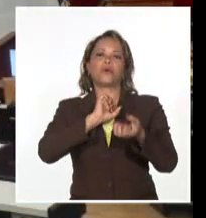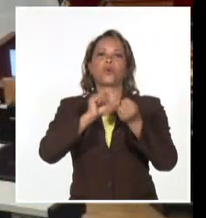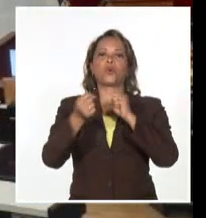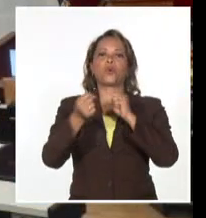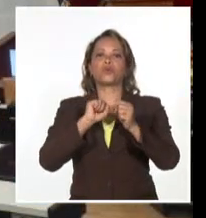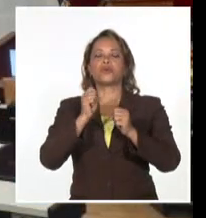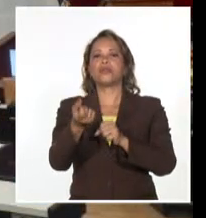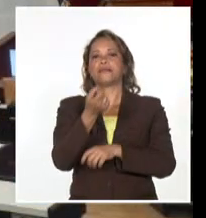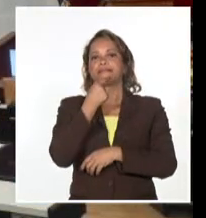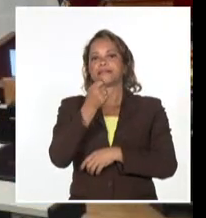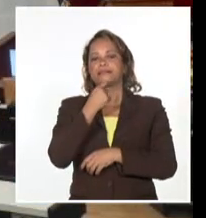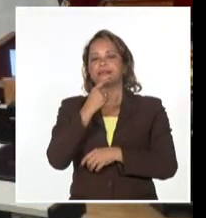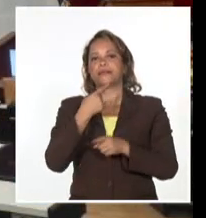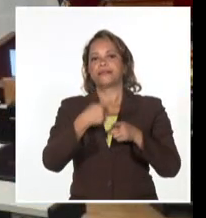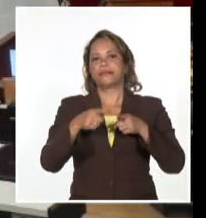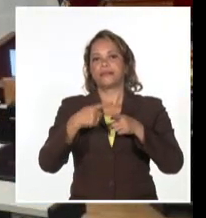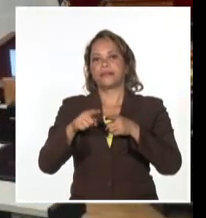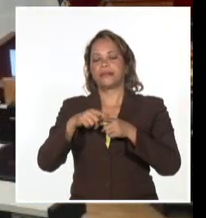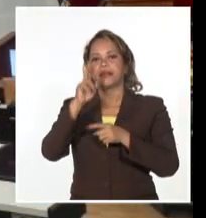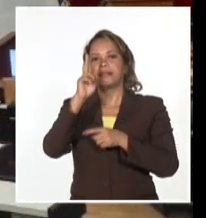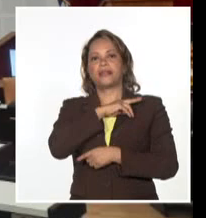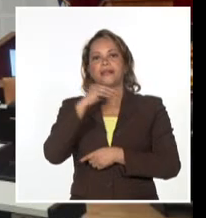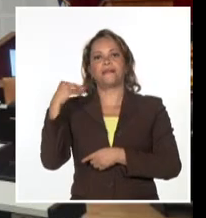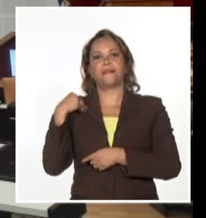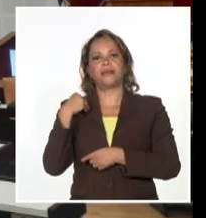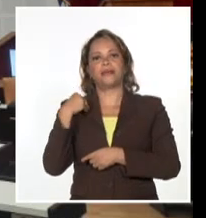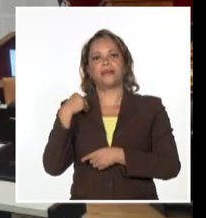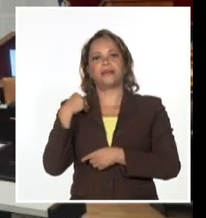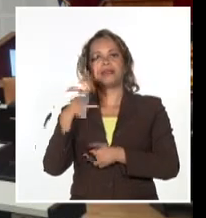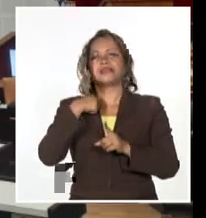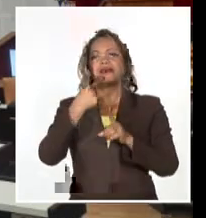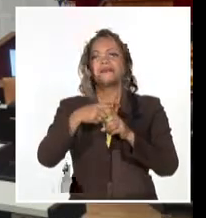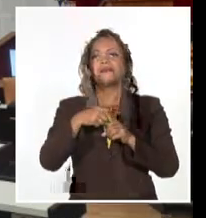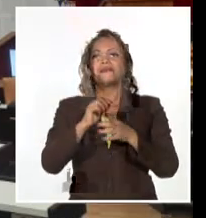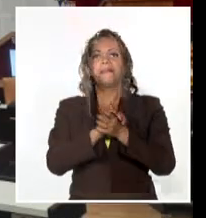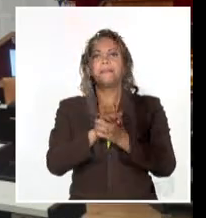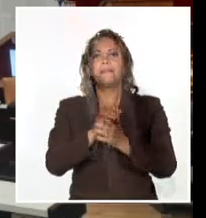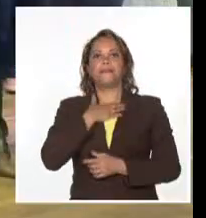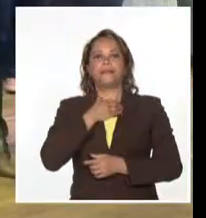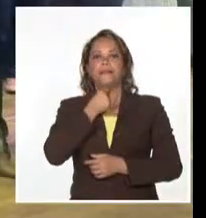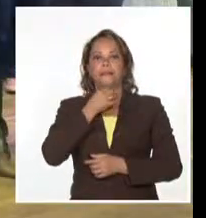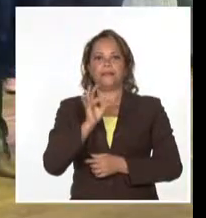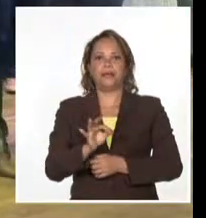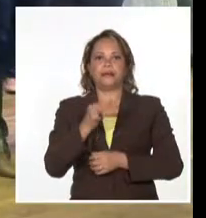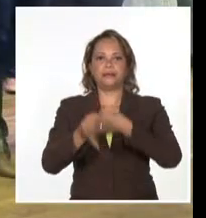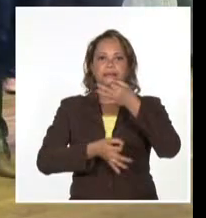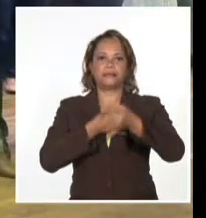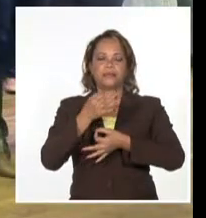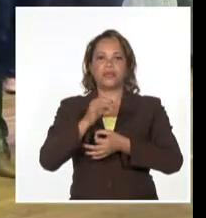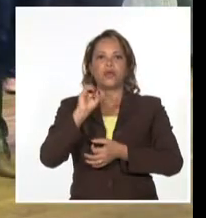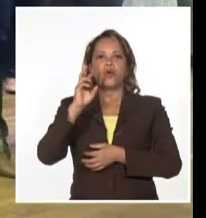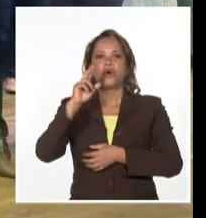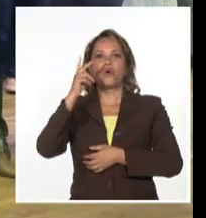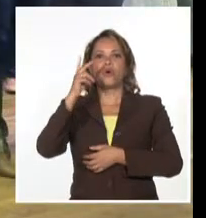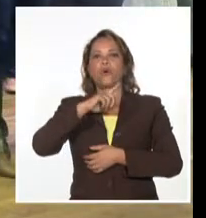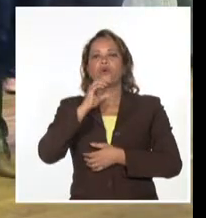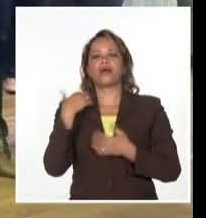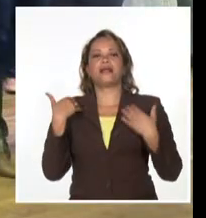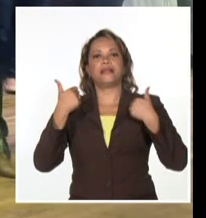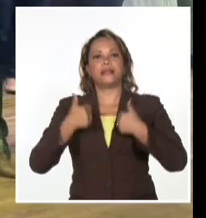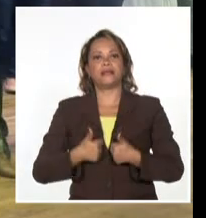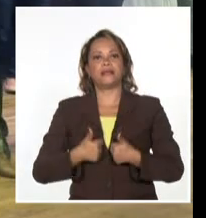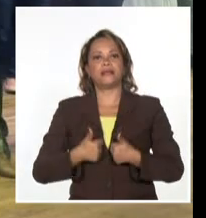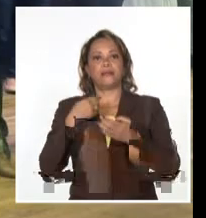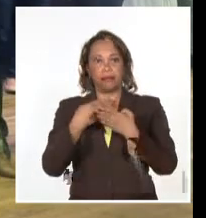Equipos y Dispositivos Médicos Segmed. Según el Máster en Ciencias, Olga Lidia Jacobs, directora de